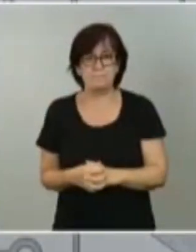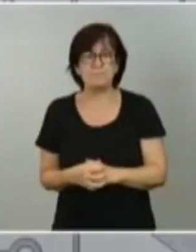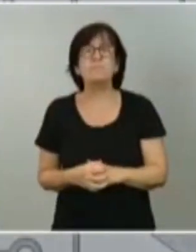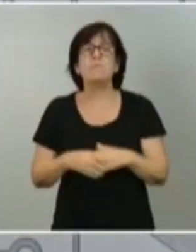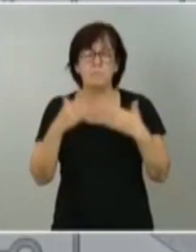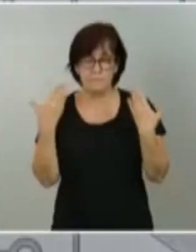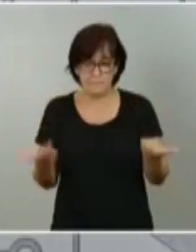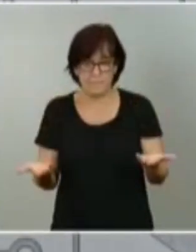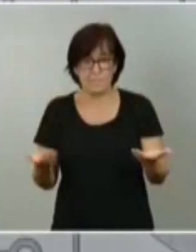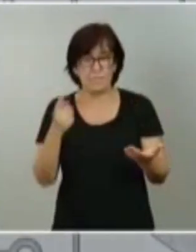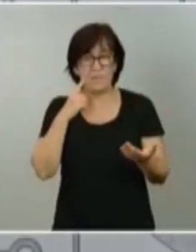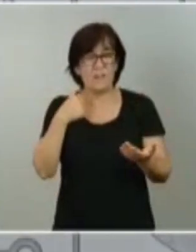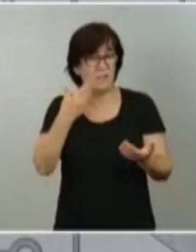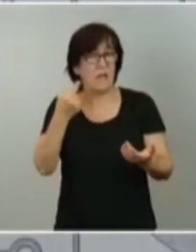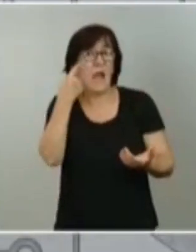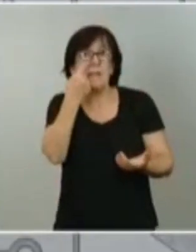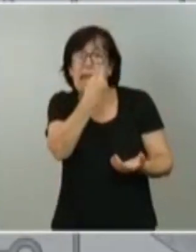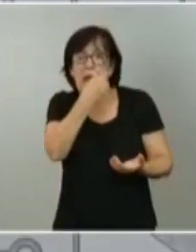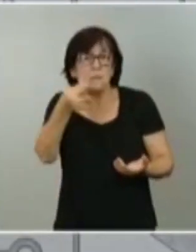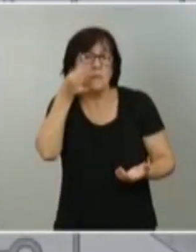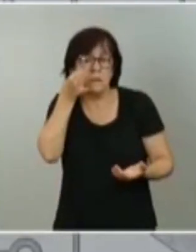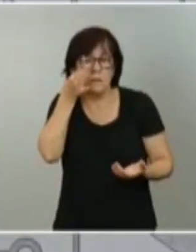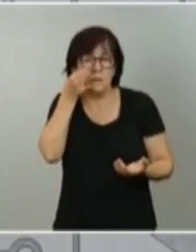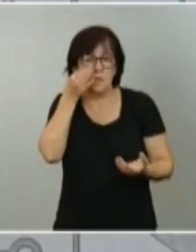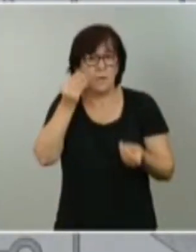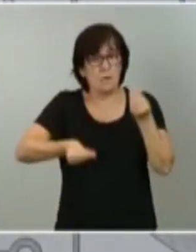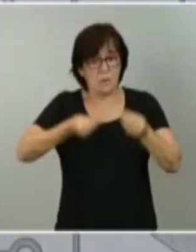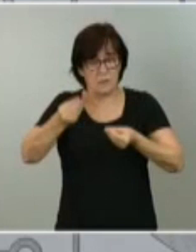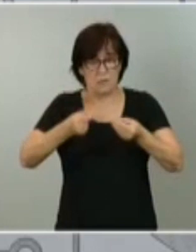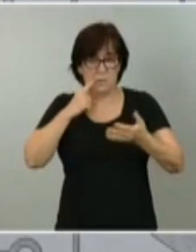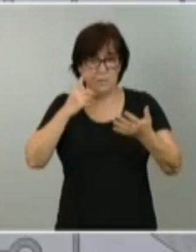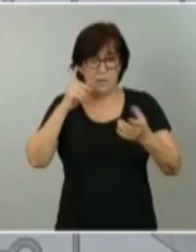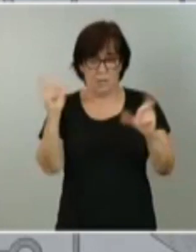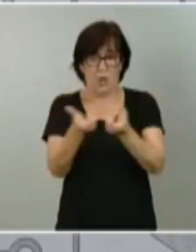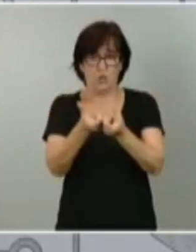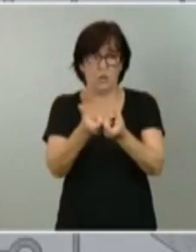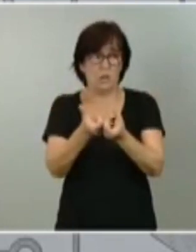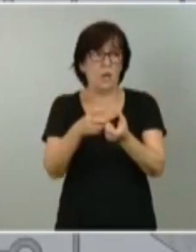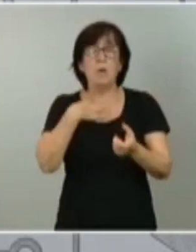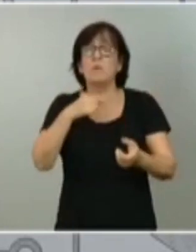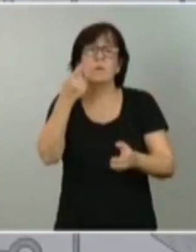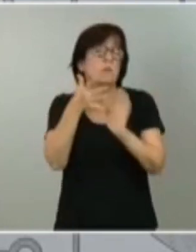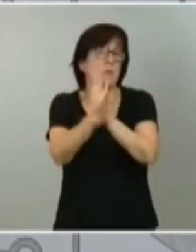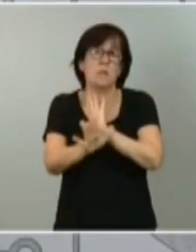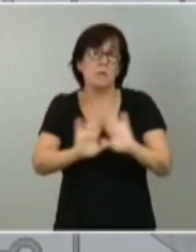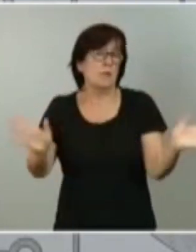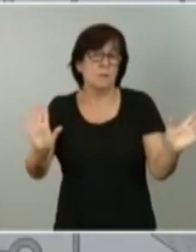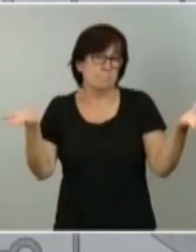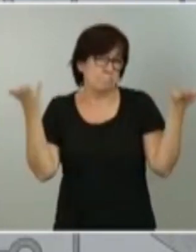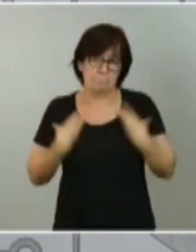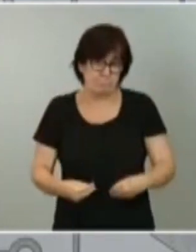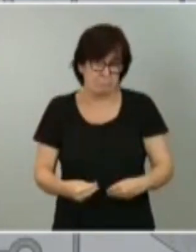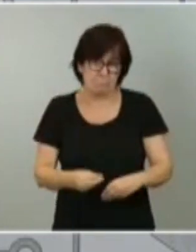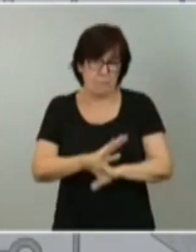creo que han sido ustedes testigos que el balance de esta reunión se puede calificar como decepcionante porque